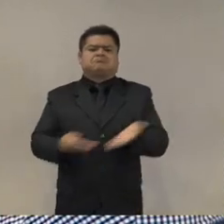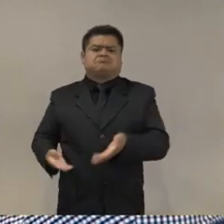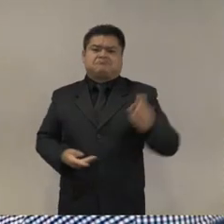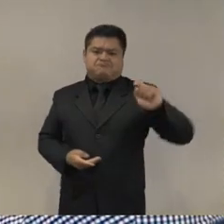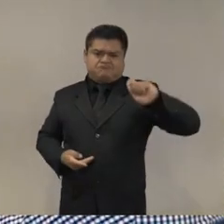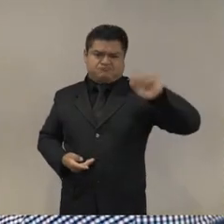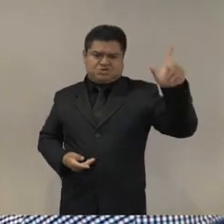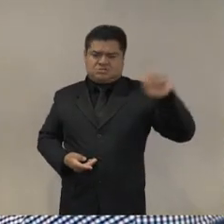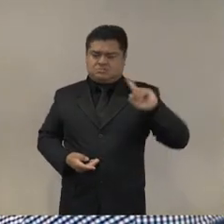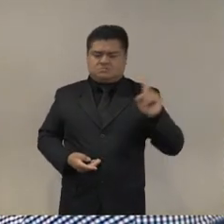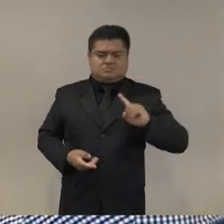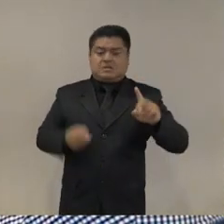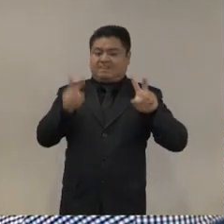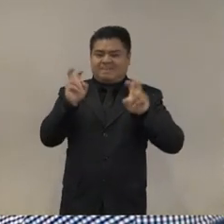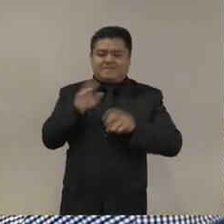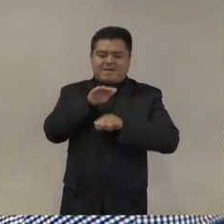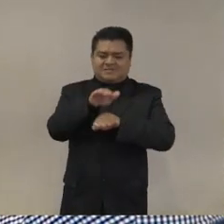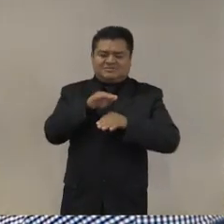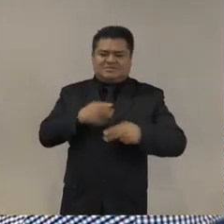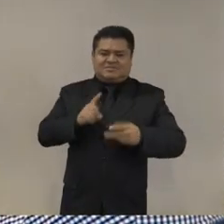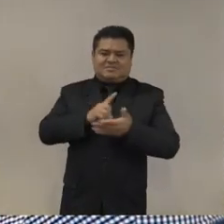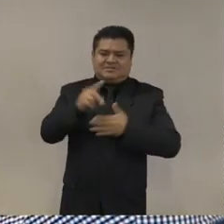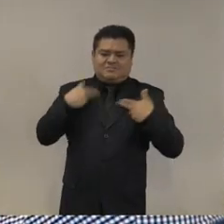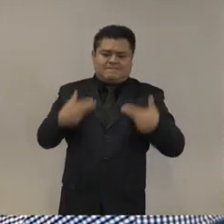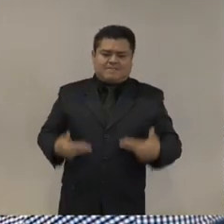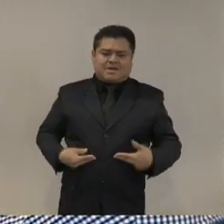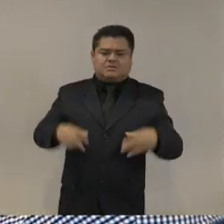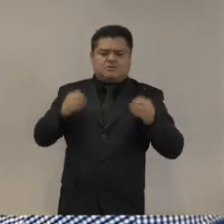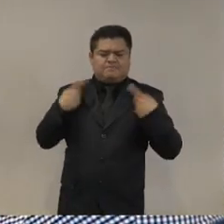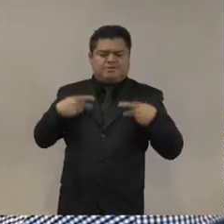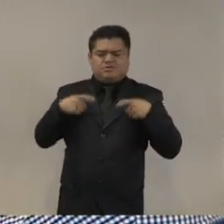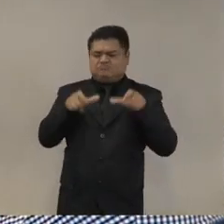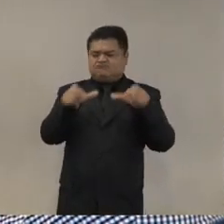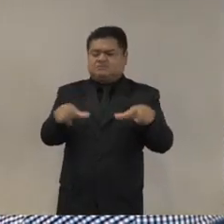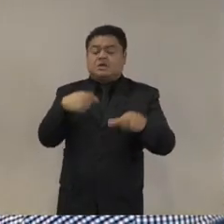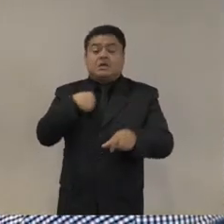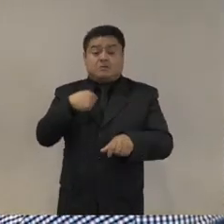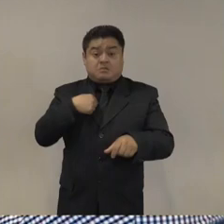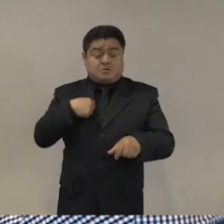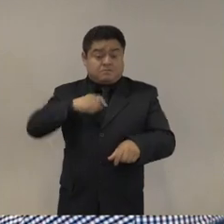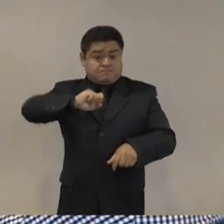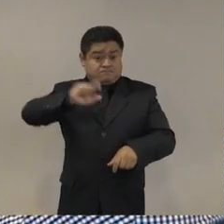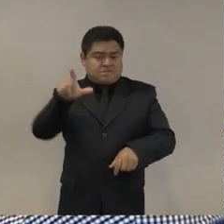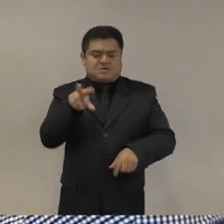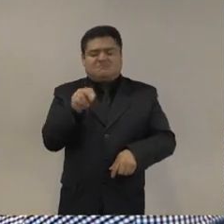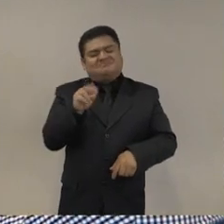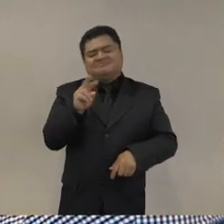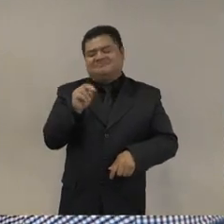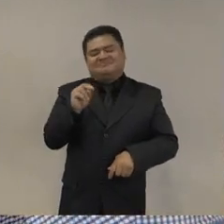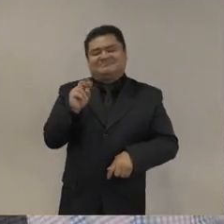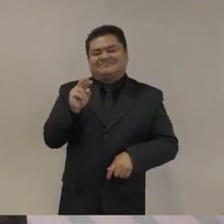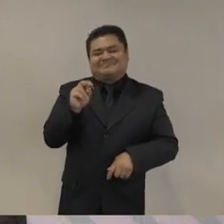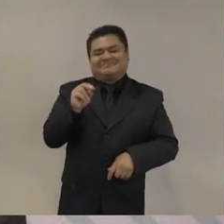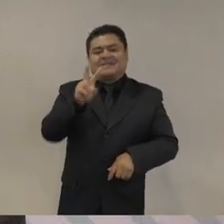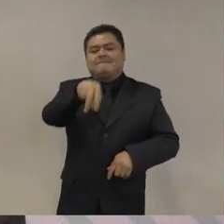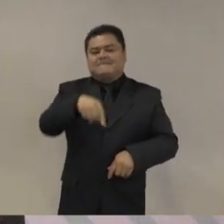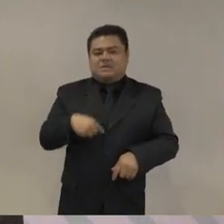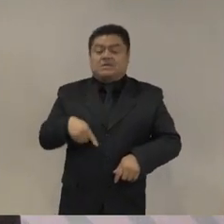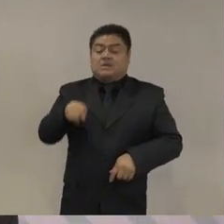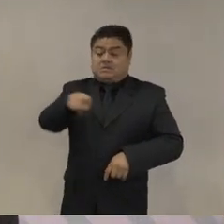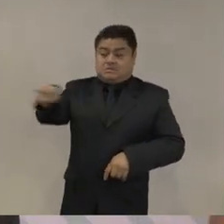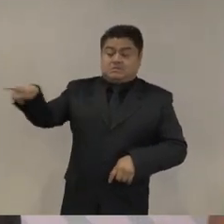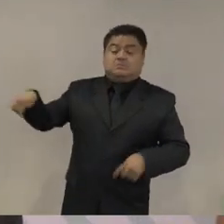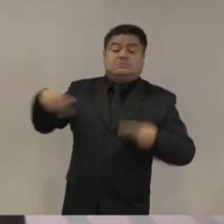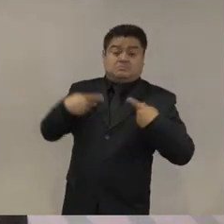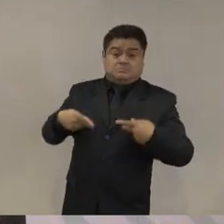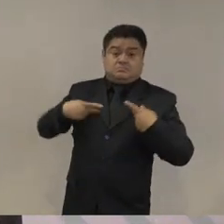seguridad y derechos humanos este y lo digo porque merecen los expertos en la materia los